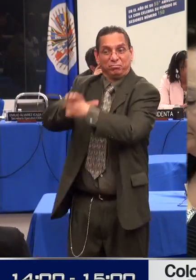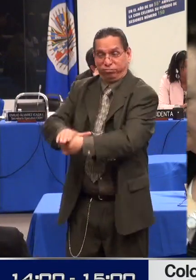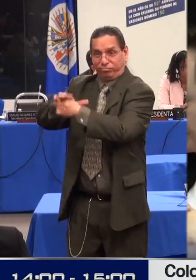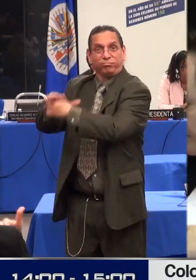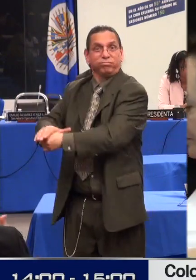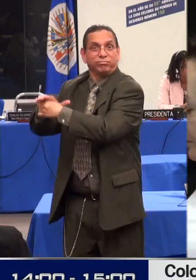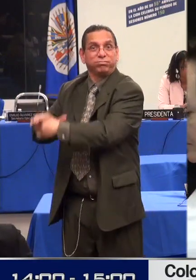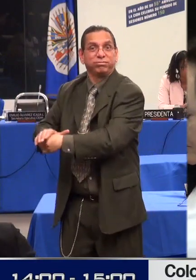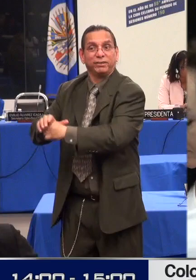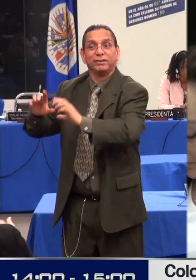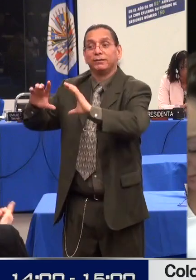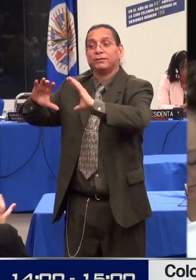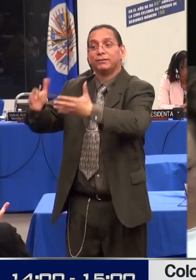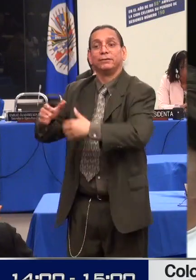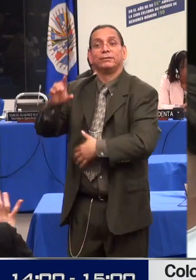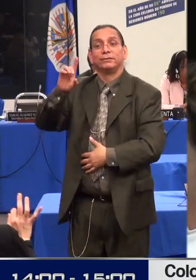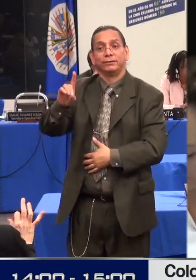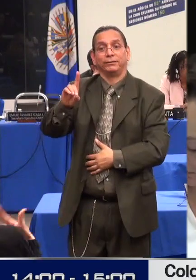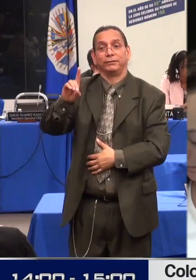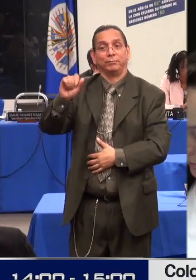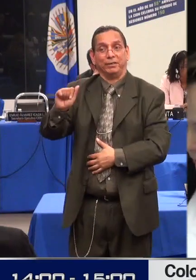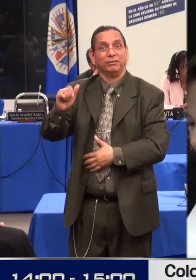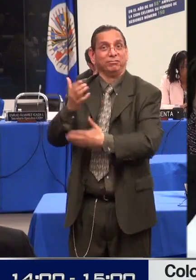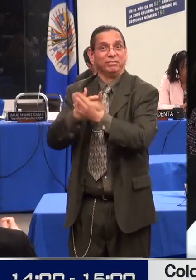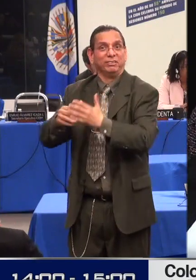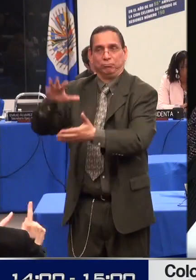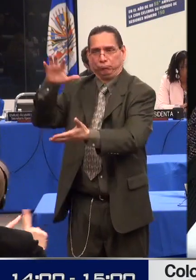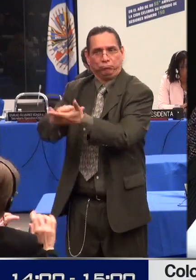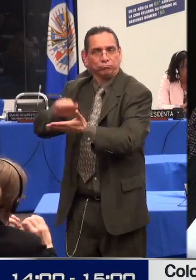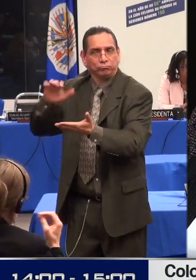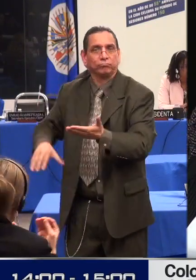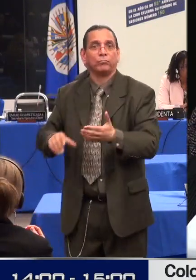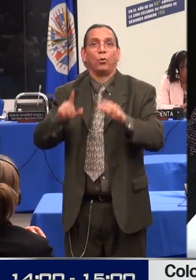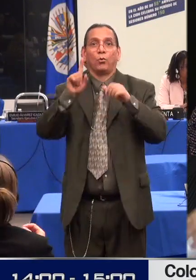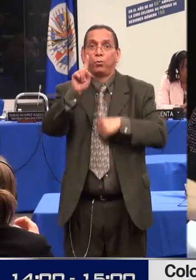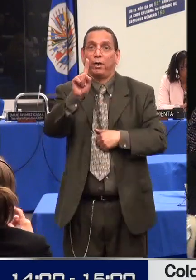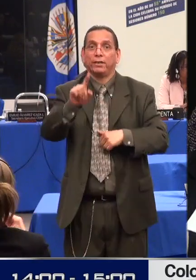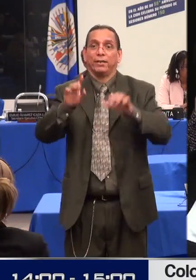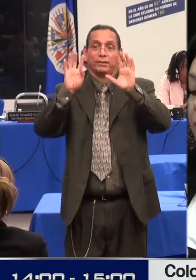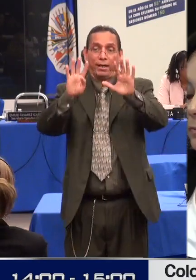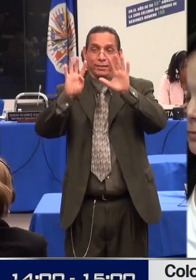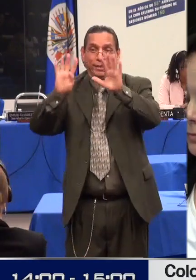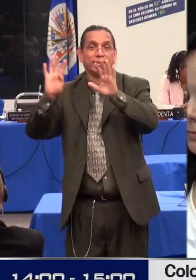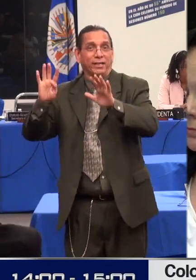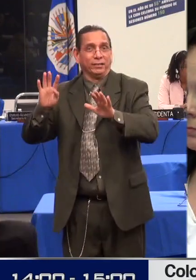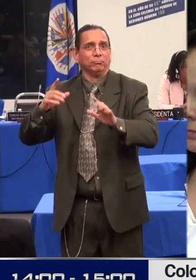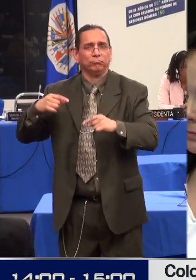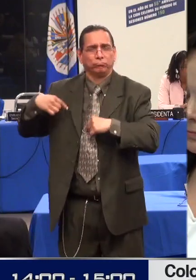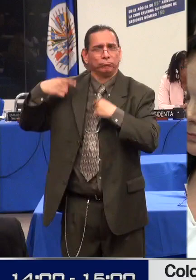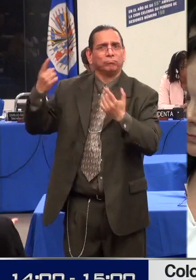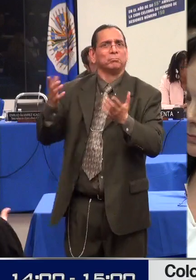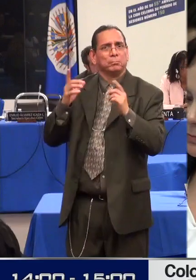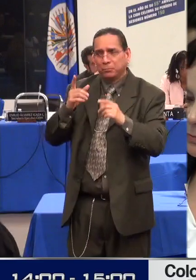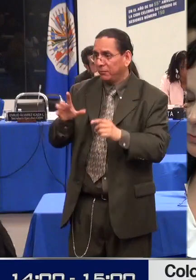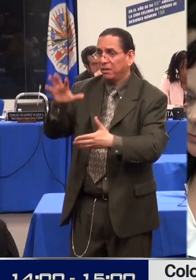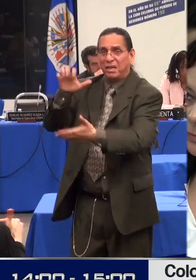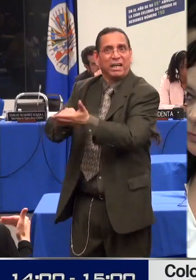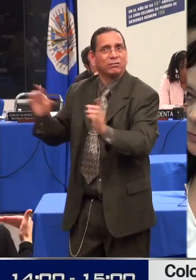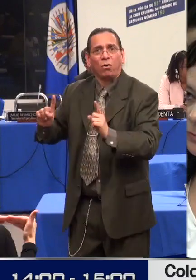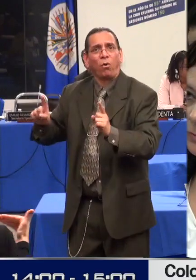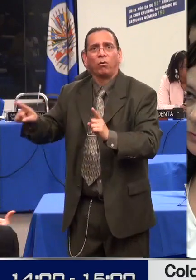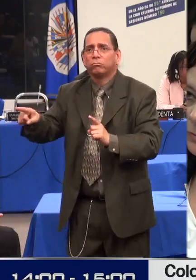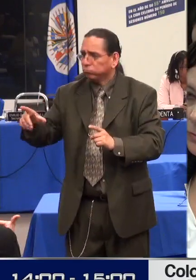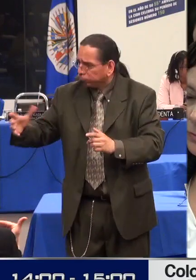la autosuficiencia y la integración total a la sociedad en condiciones de igualdad. Esta referencia se complementa con la Ley